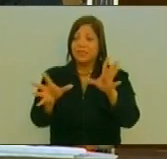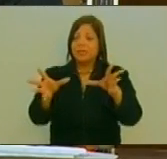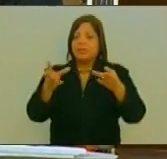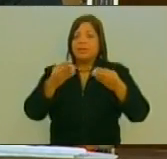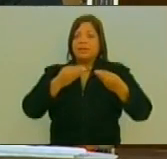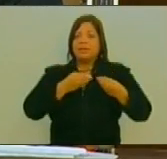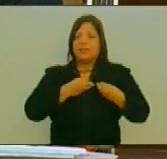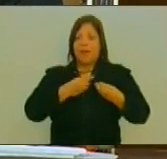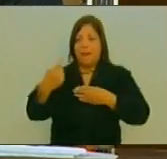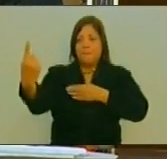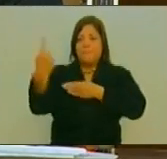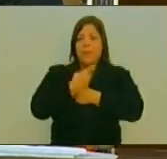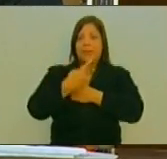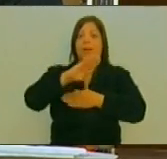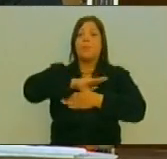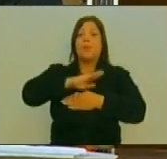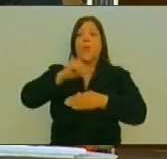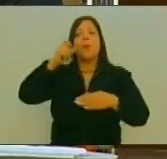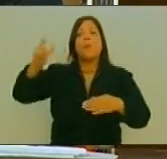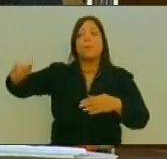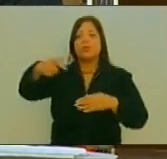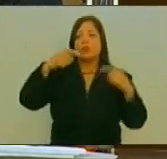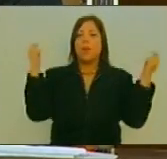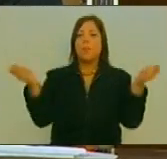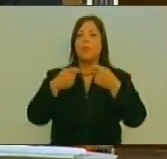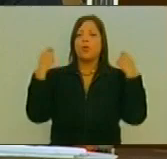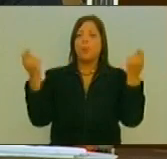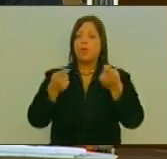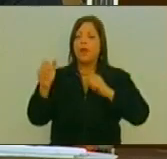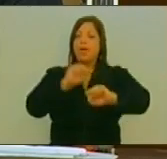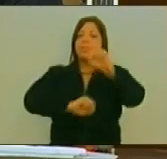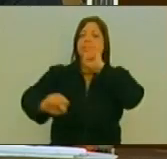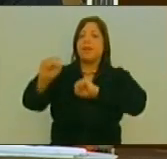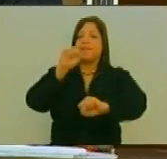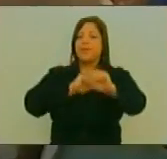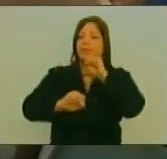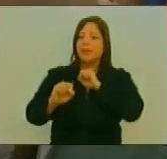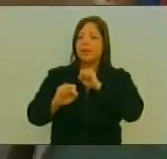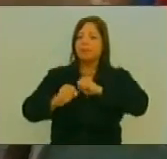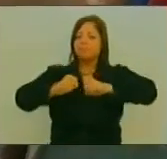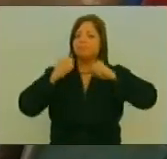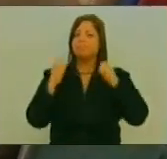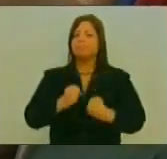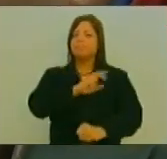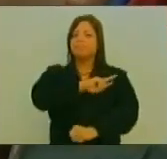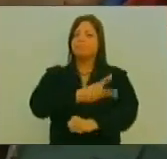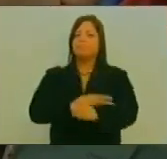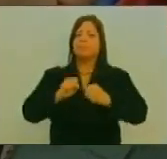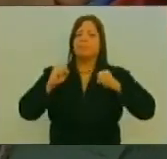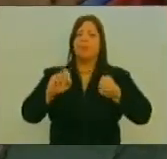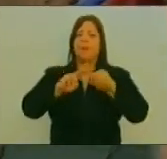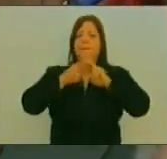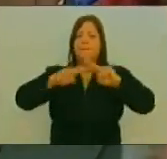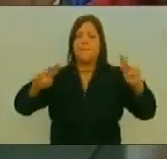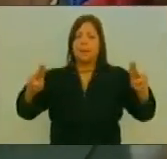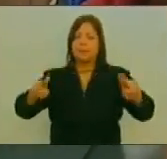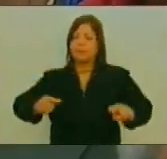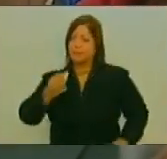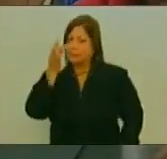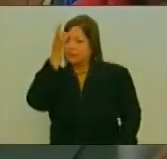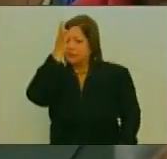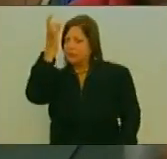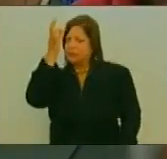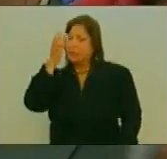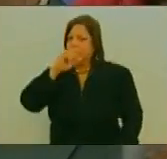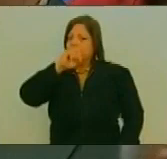El mandato Del pueblo Venezolano De promover Defender Y consolidar La paz Siendo Estrictamente